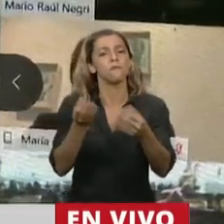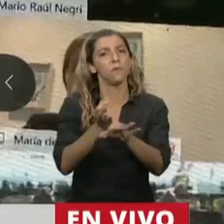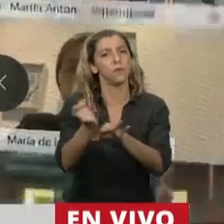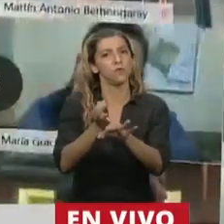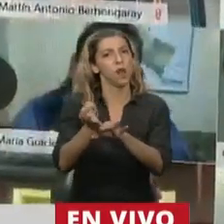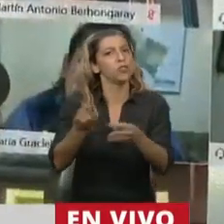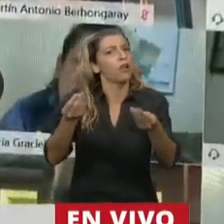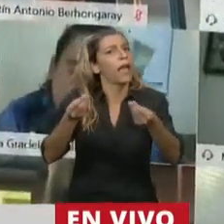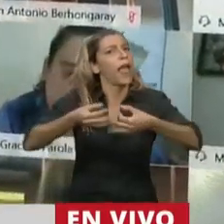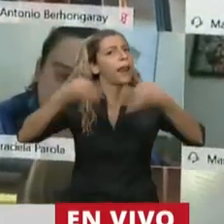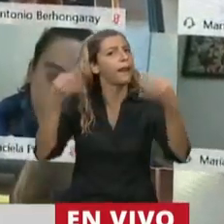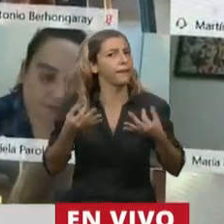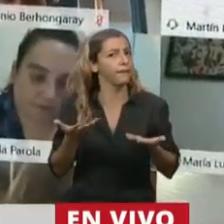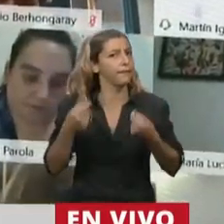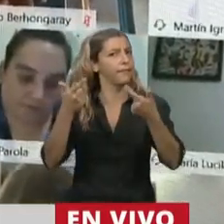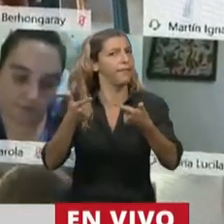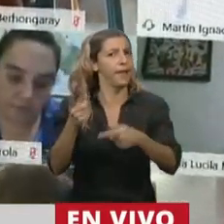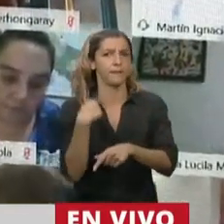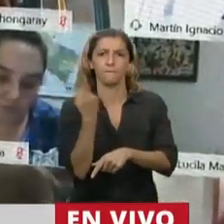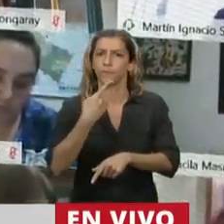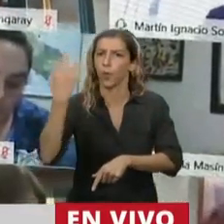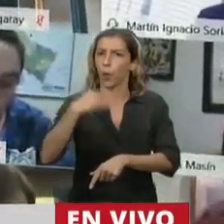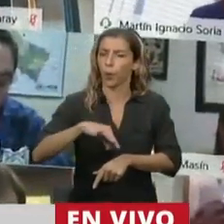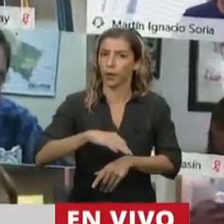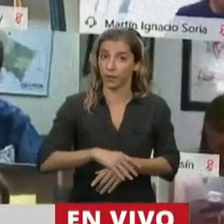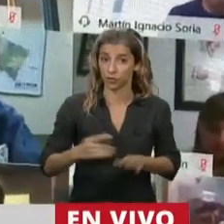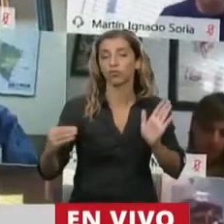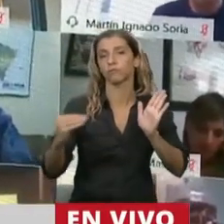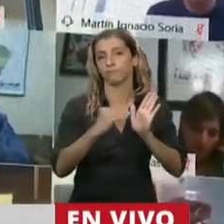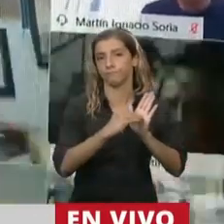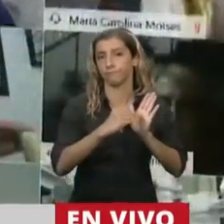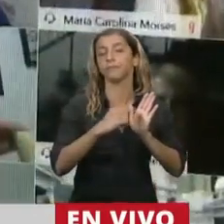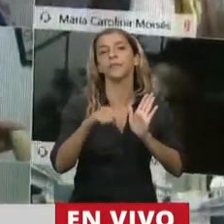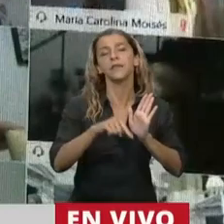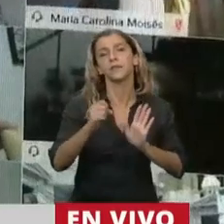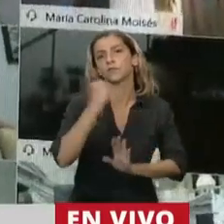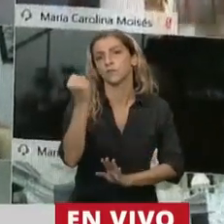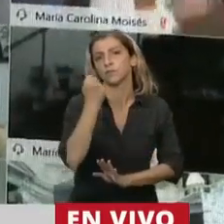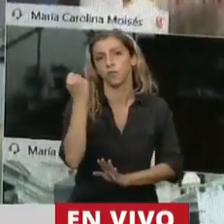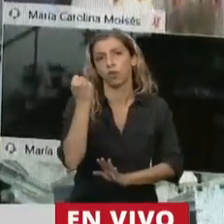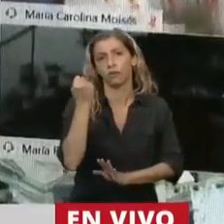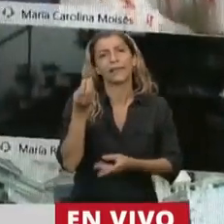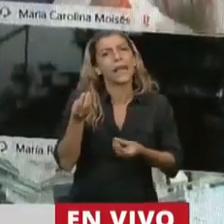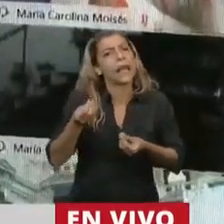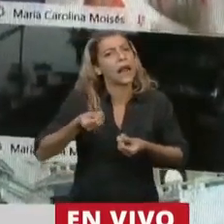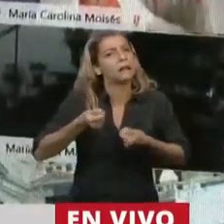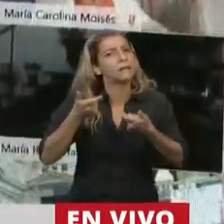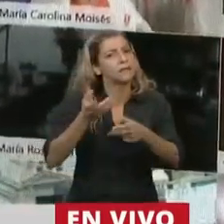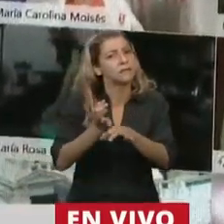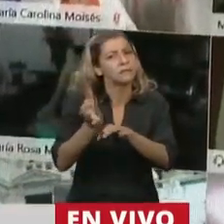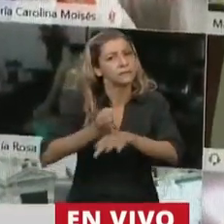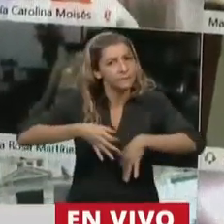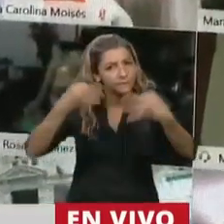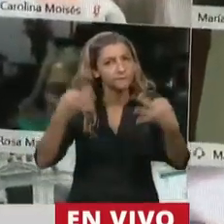educativos y a la posibilidad, incluso a la distancia, de acceso a una educación de